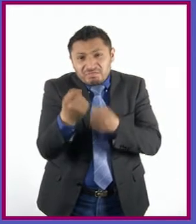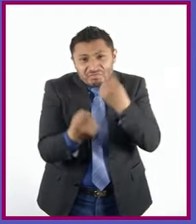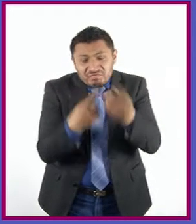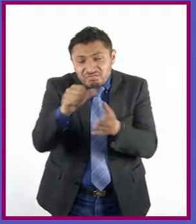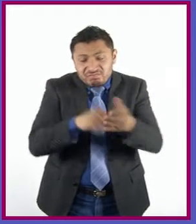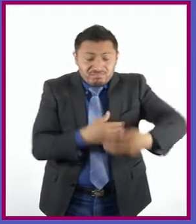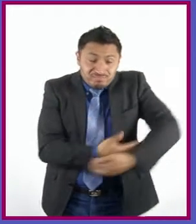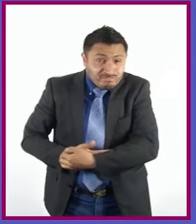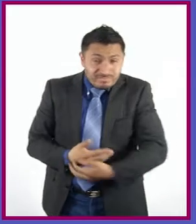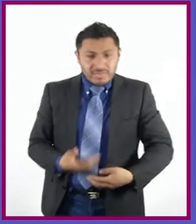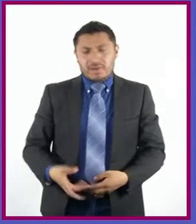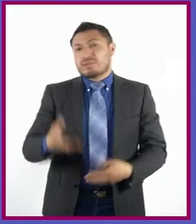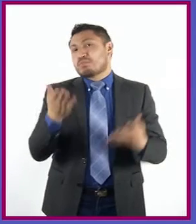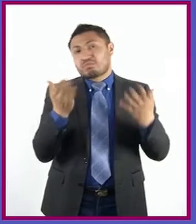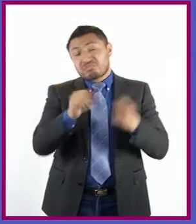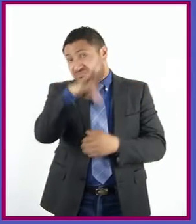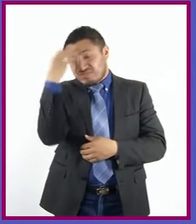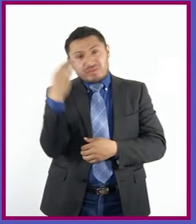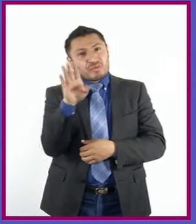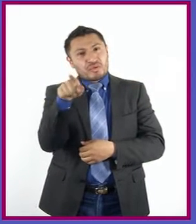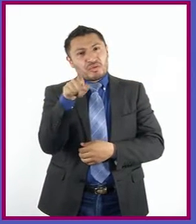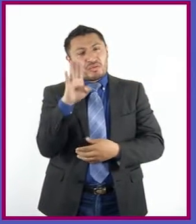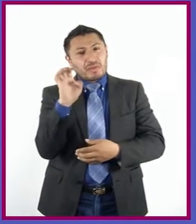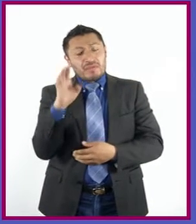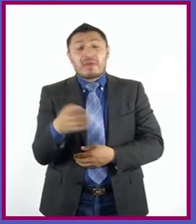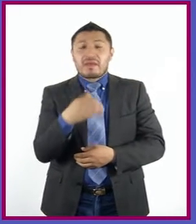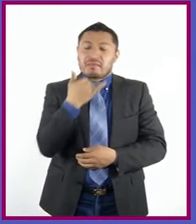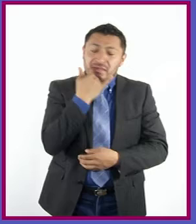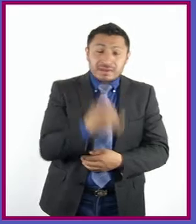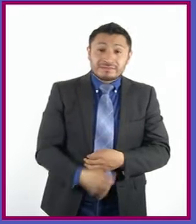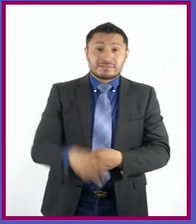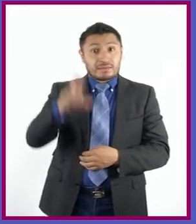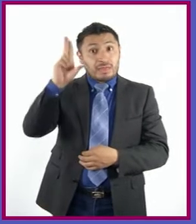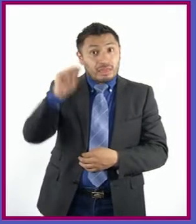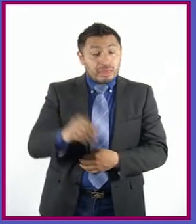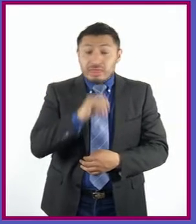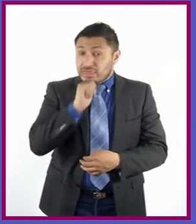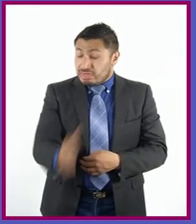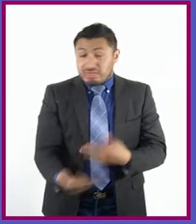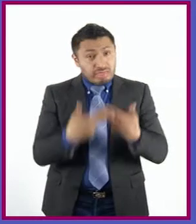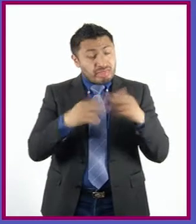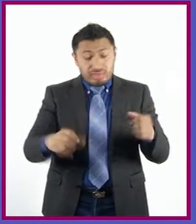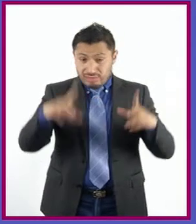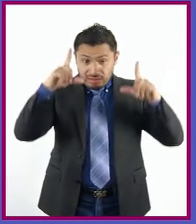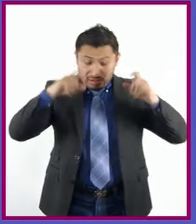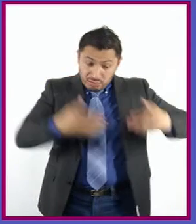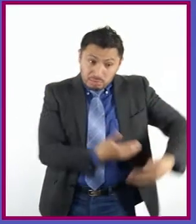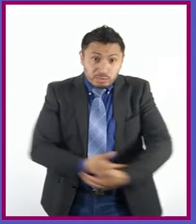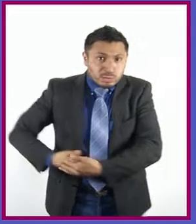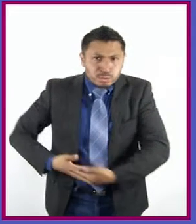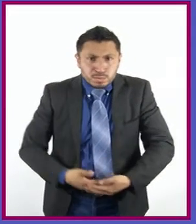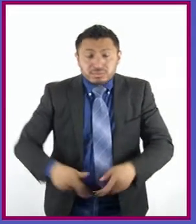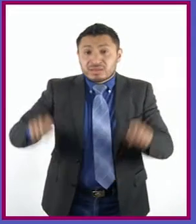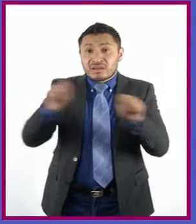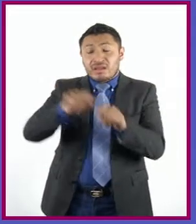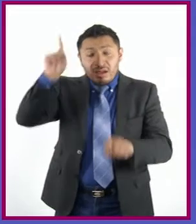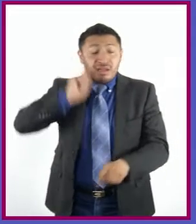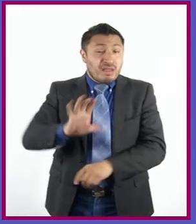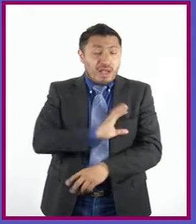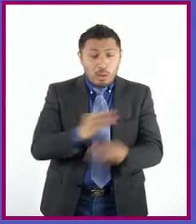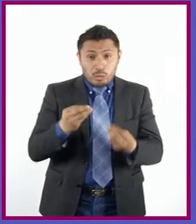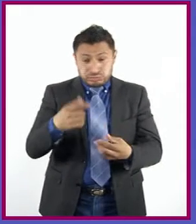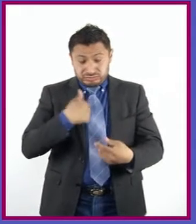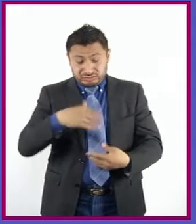tenemos! ¡Lo siento! ¿Nadie me sacó fotos de bebé, bebé? ¿Qué? ¿Ni la tía que me quiere tanto?